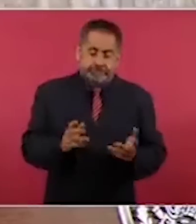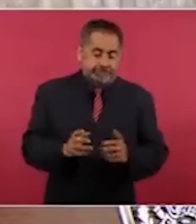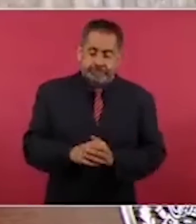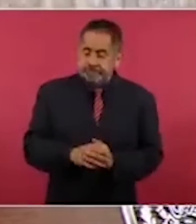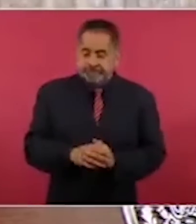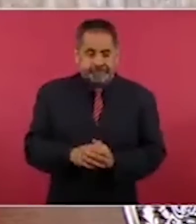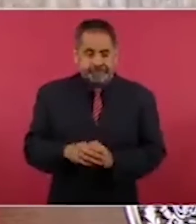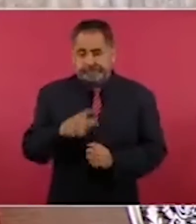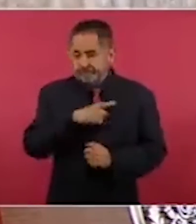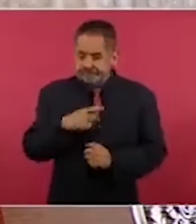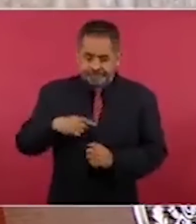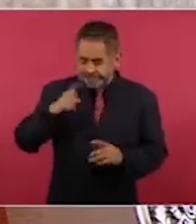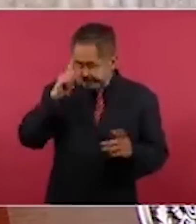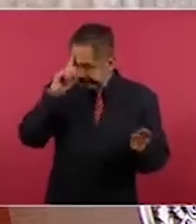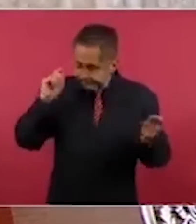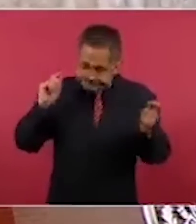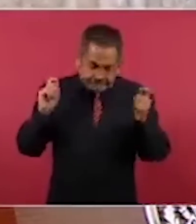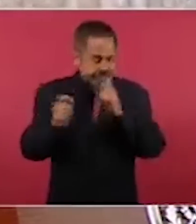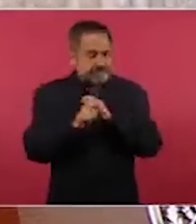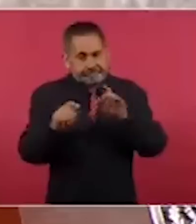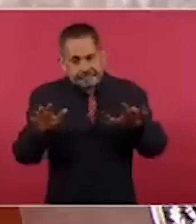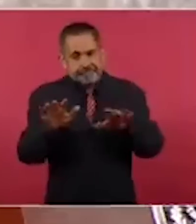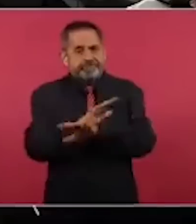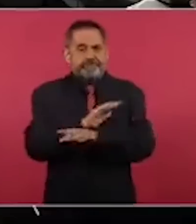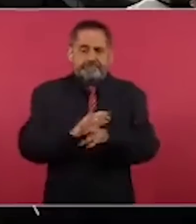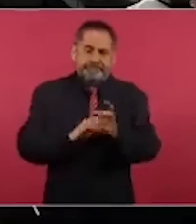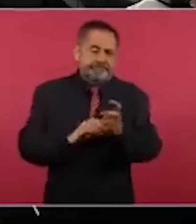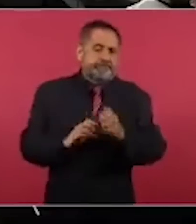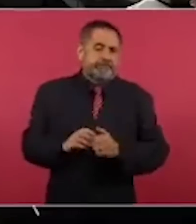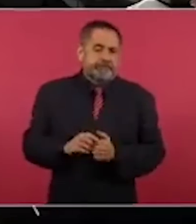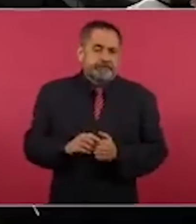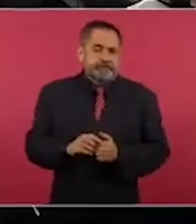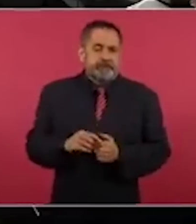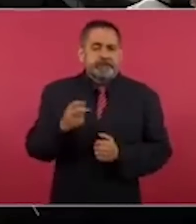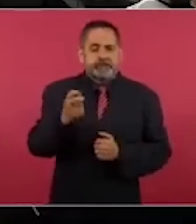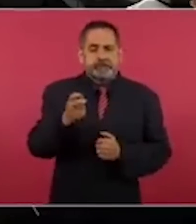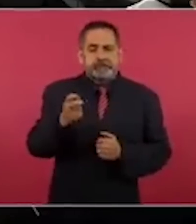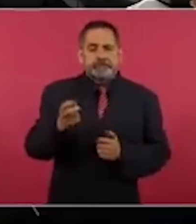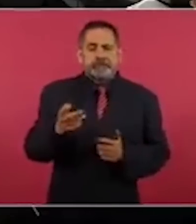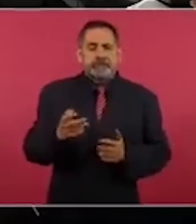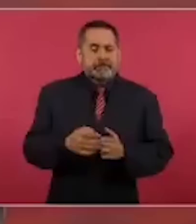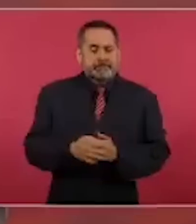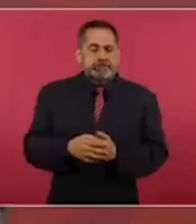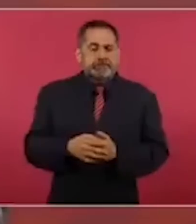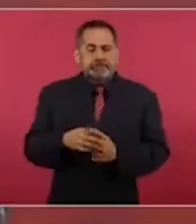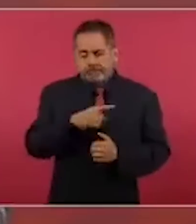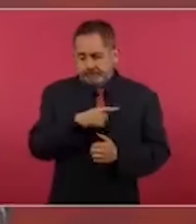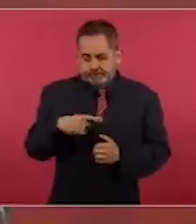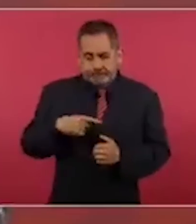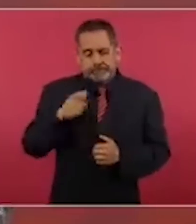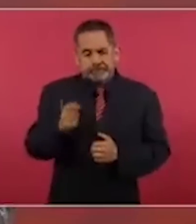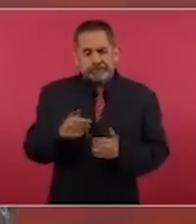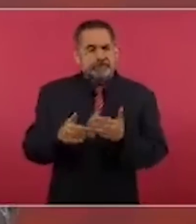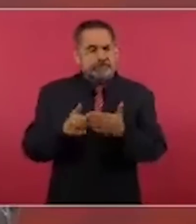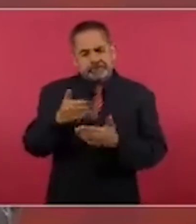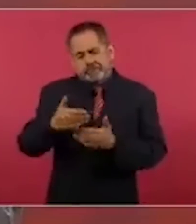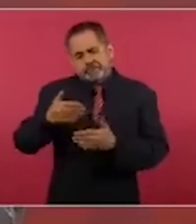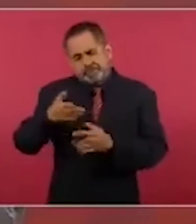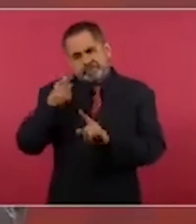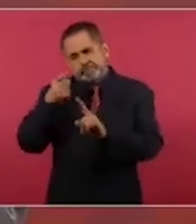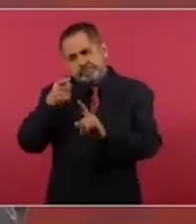Tenemos que cambiar esto y eso es lo que se tiene que procurar.